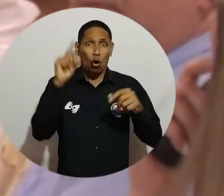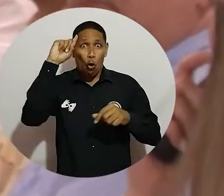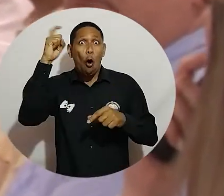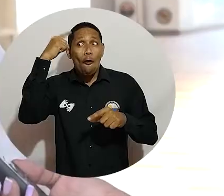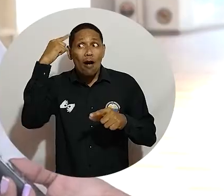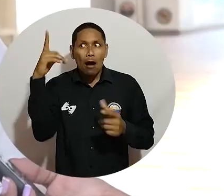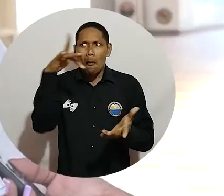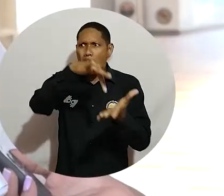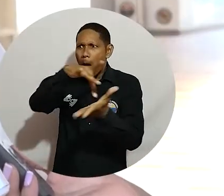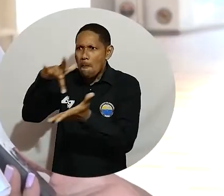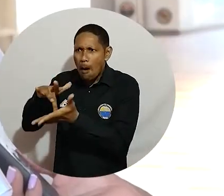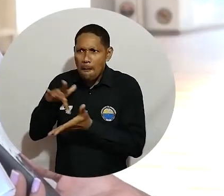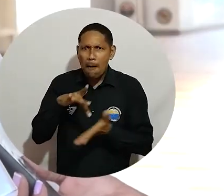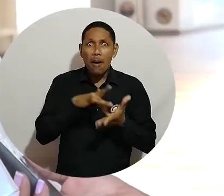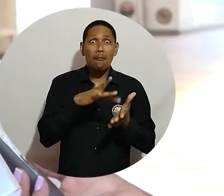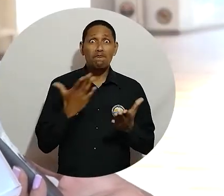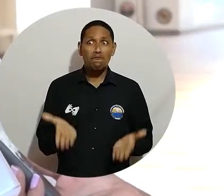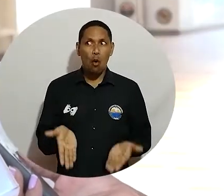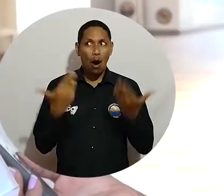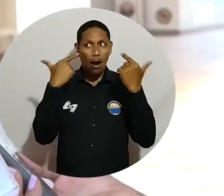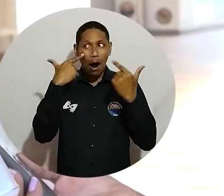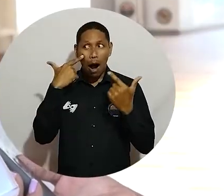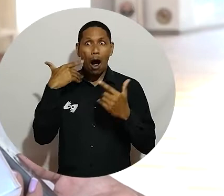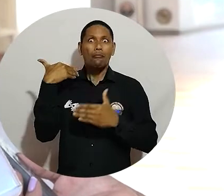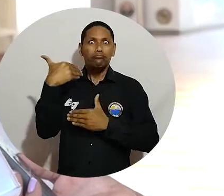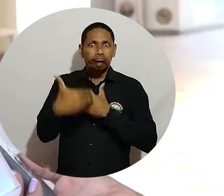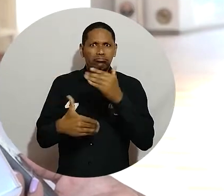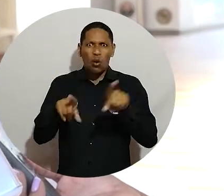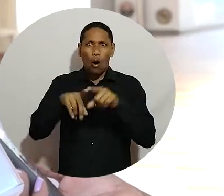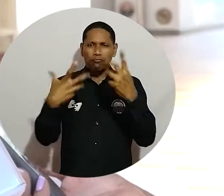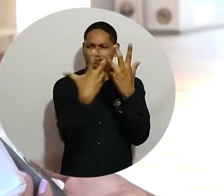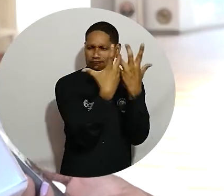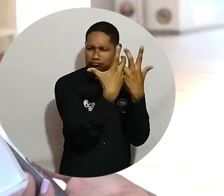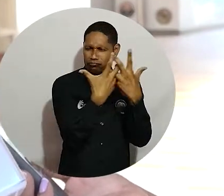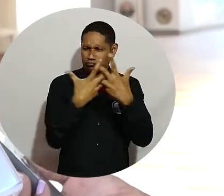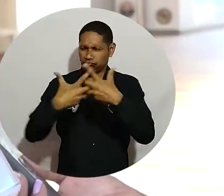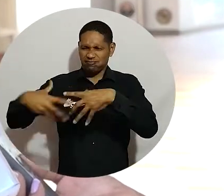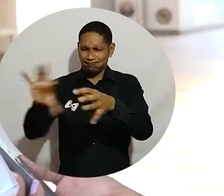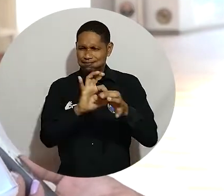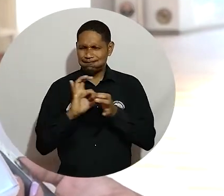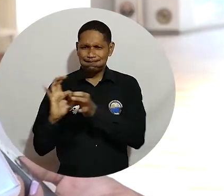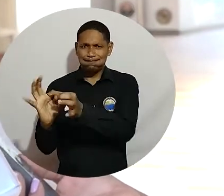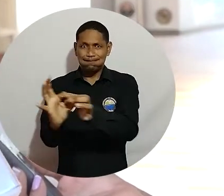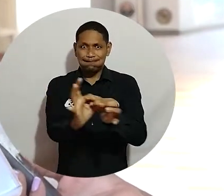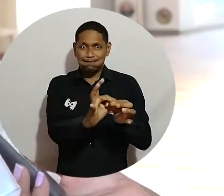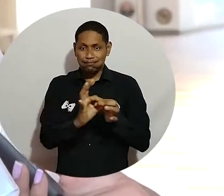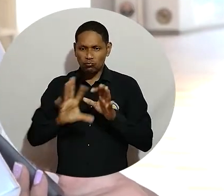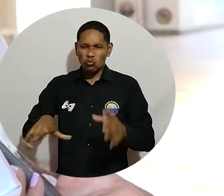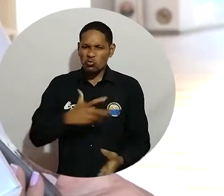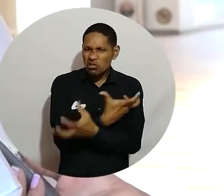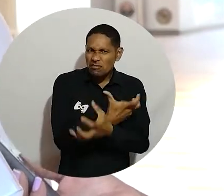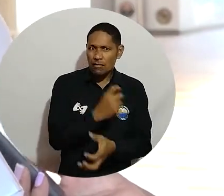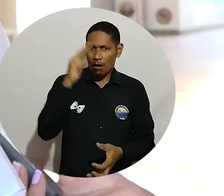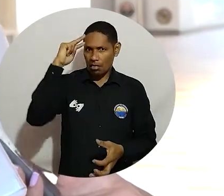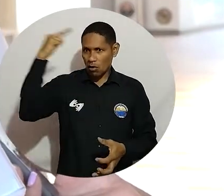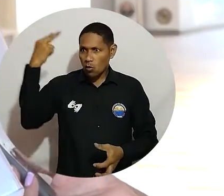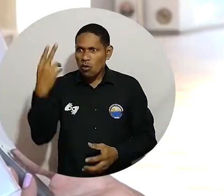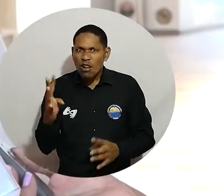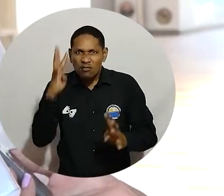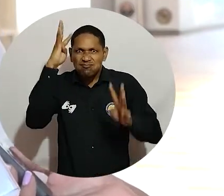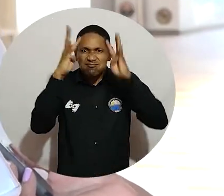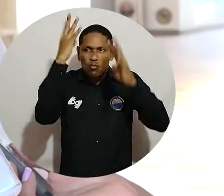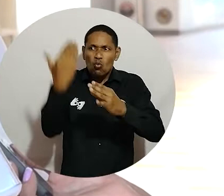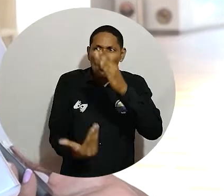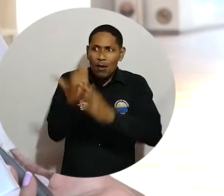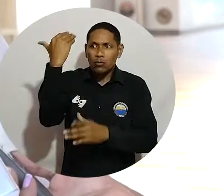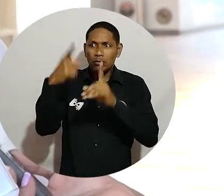empresarios, pero también de los entes gubernamentales. Esto quiere decir que estamos funcionando como ese eje articulador entre lo que debe ser desde la